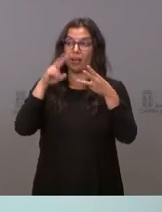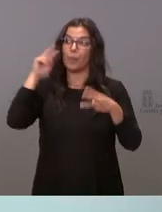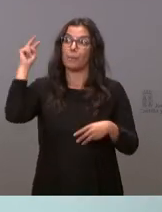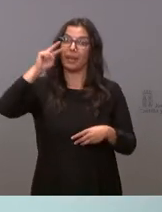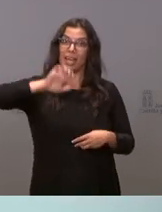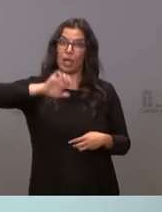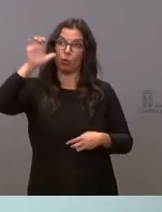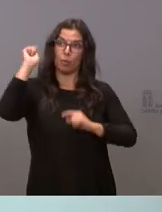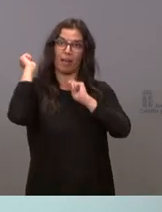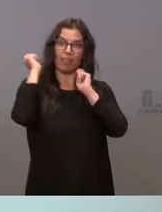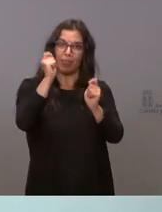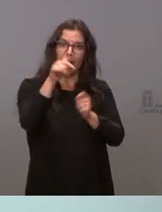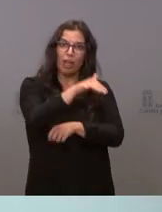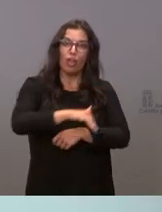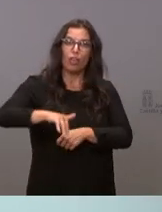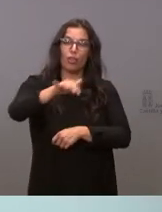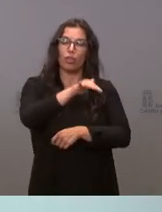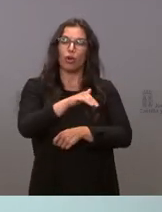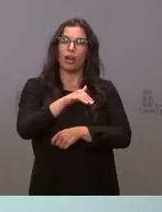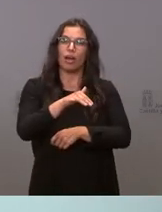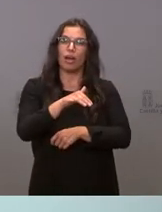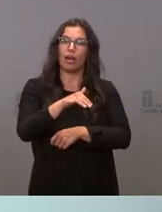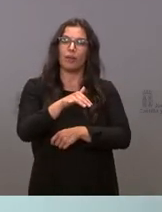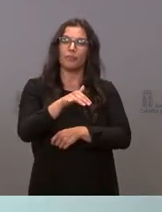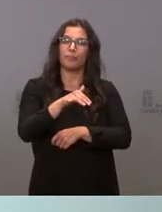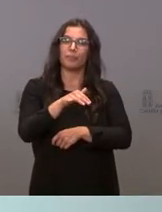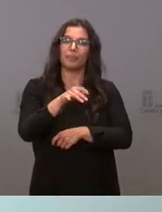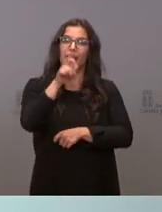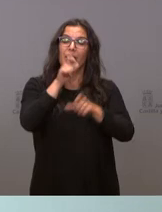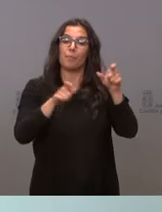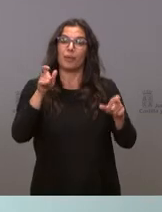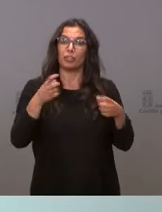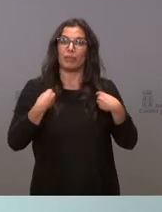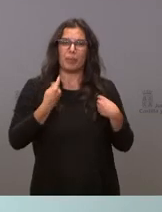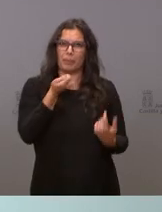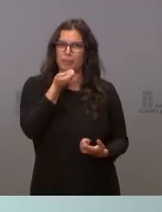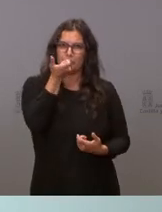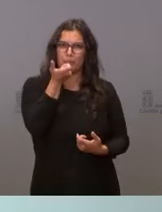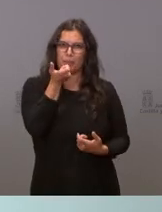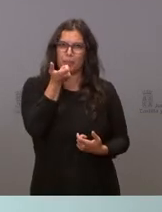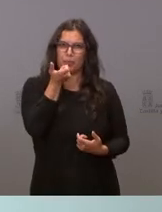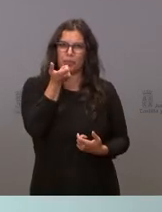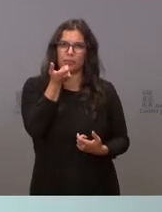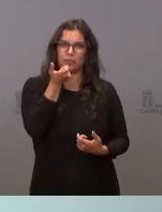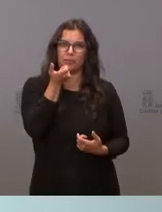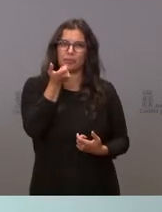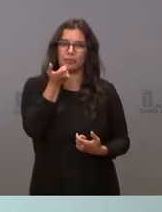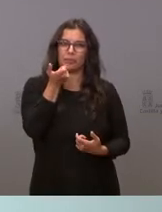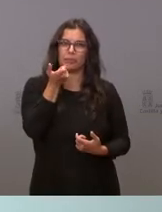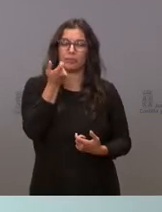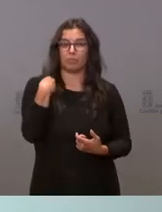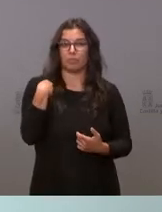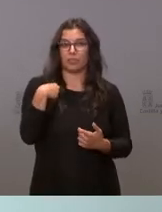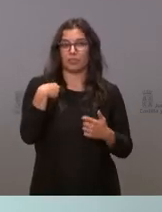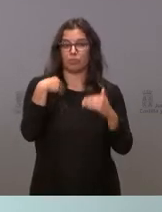zona baja zona con densidad baja por debajo